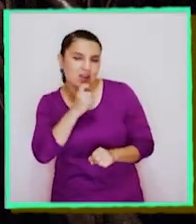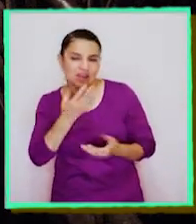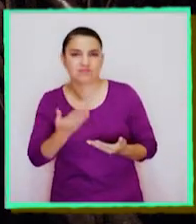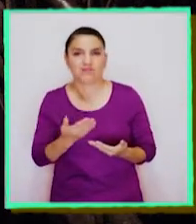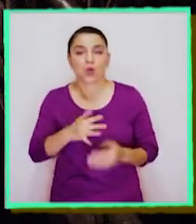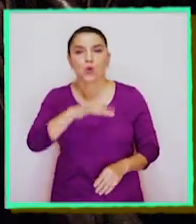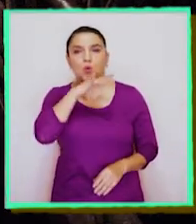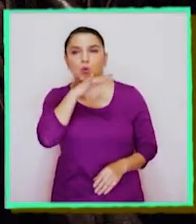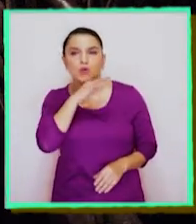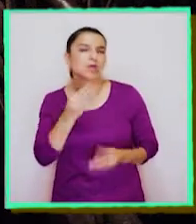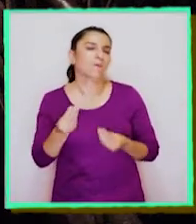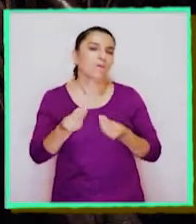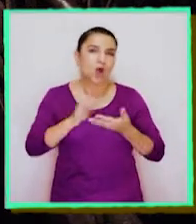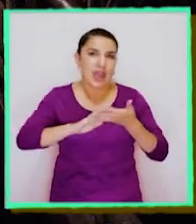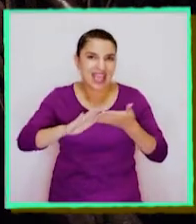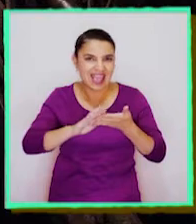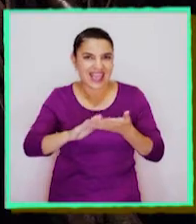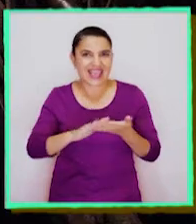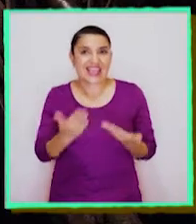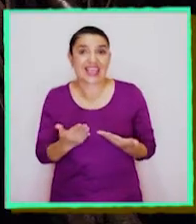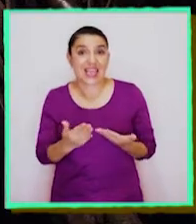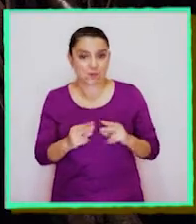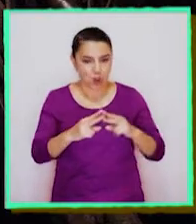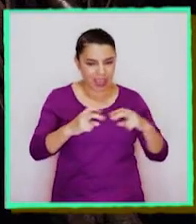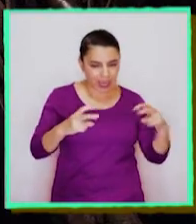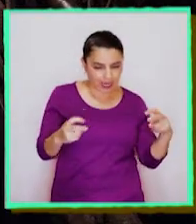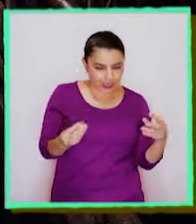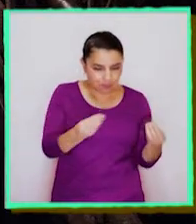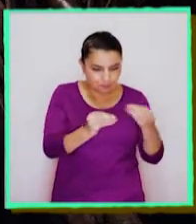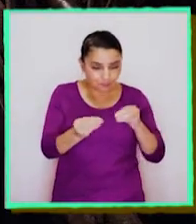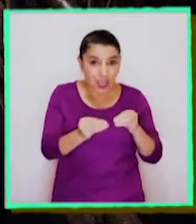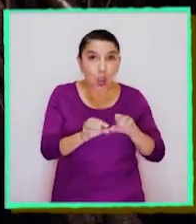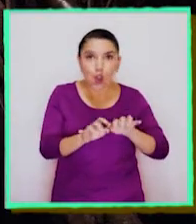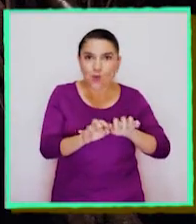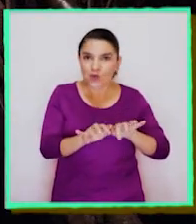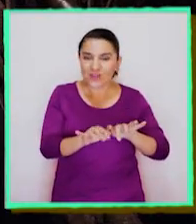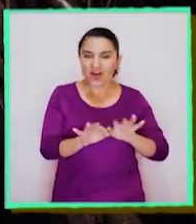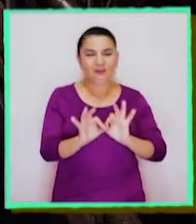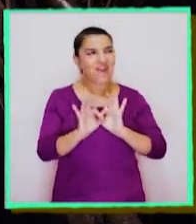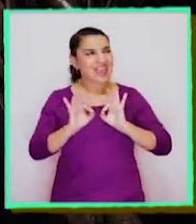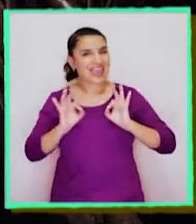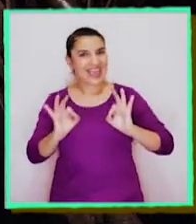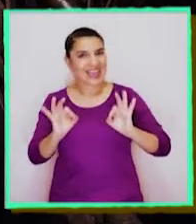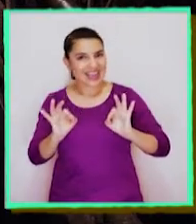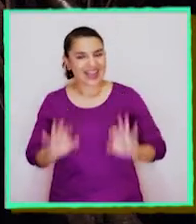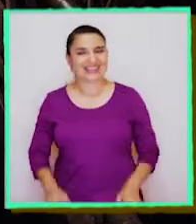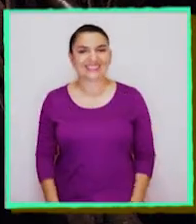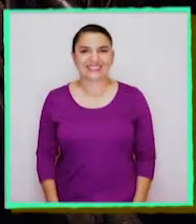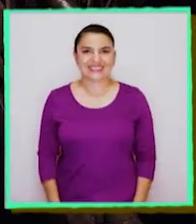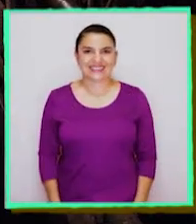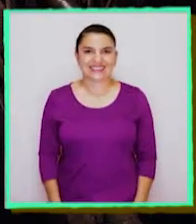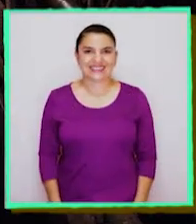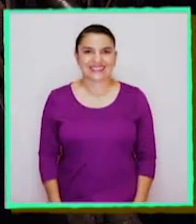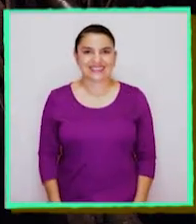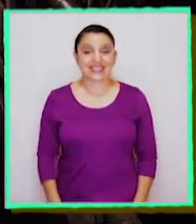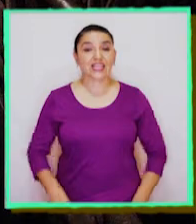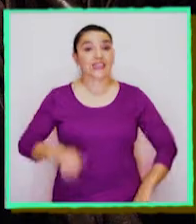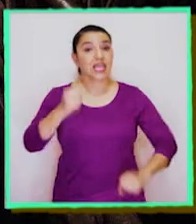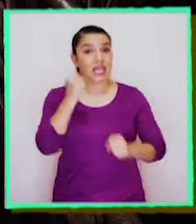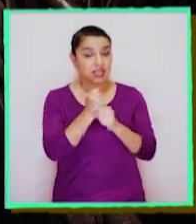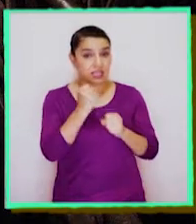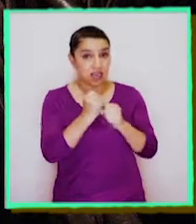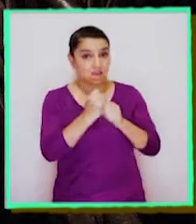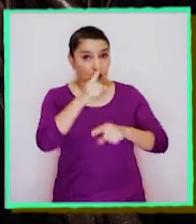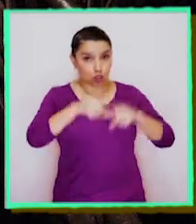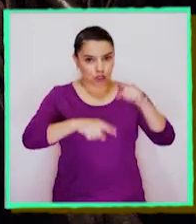que es utilizado, por ejemplo, para el circuito eléctrico de un computador. ¡Genial, ¿o no? El